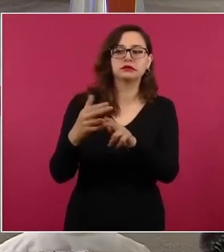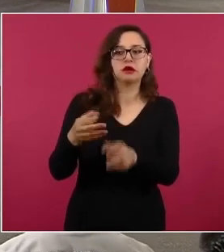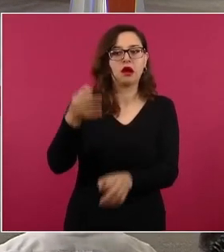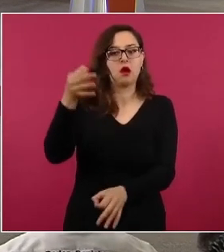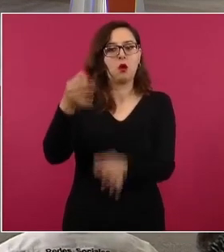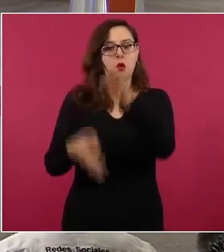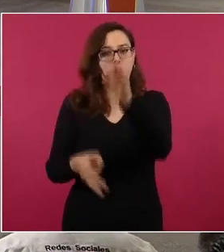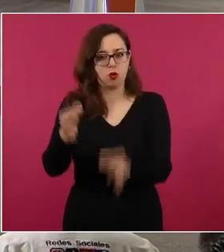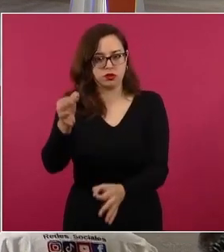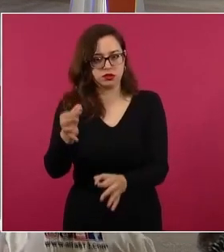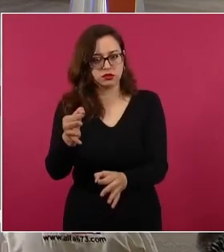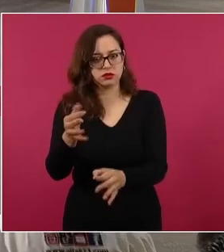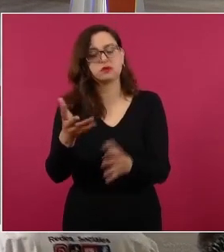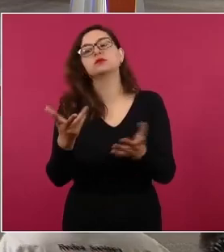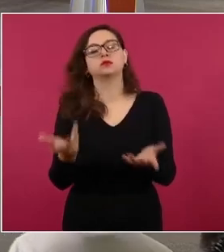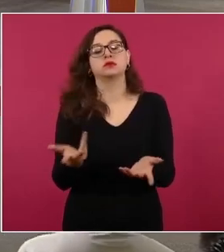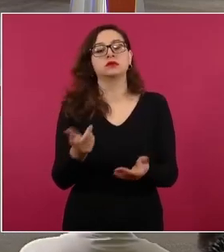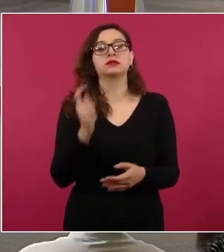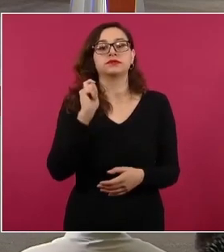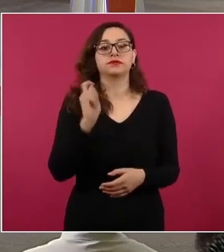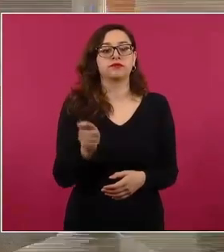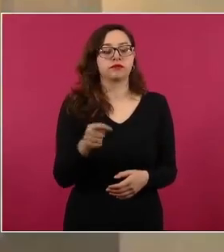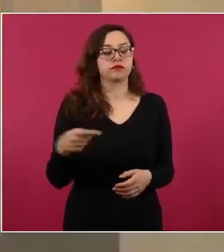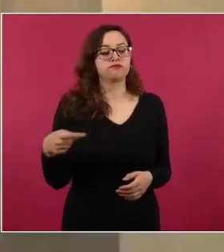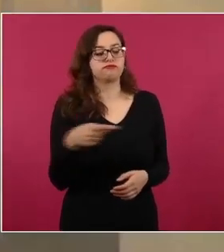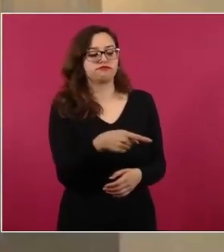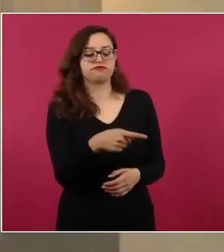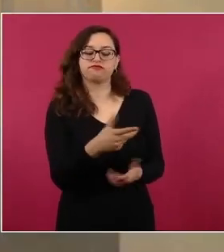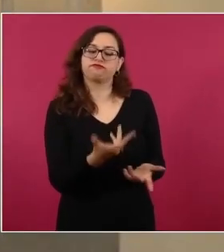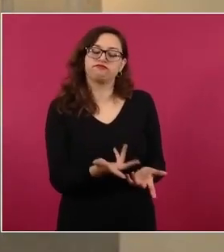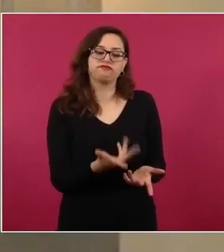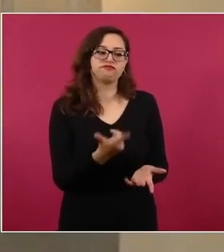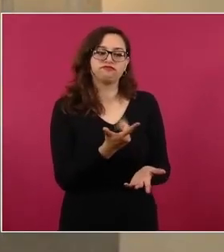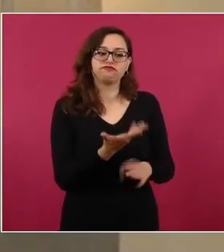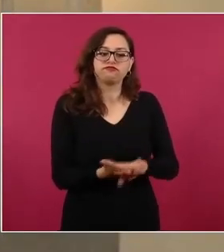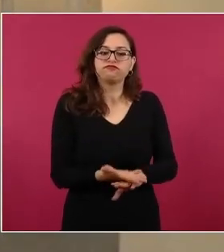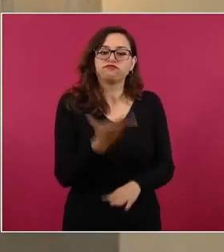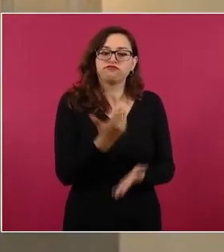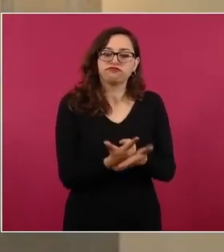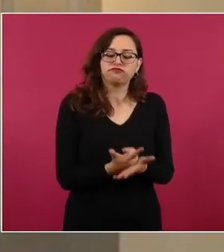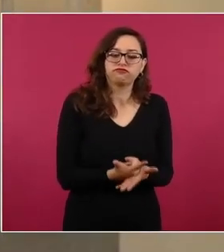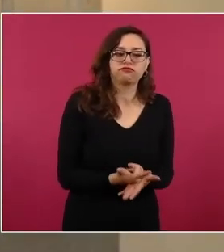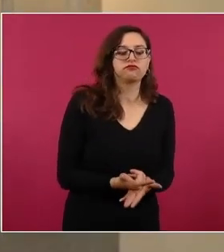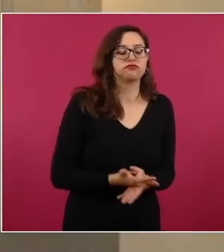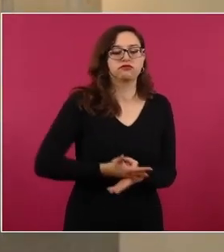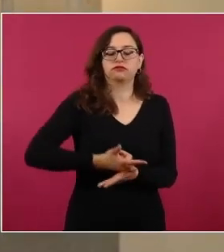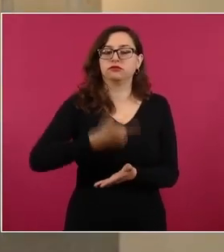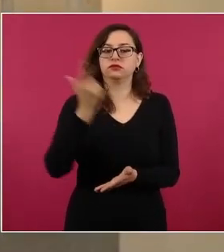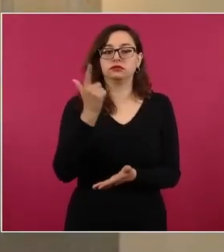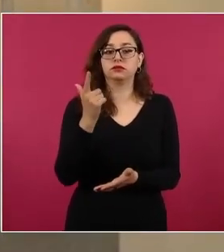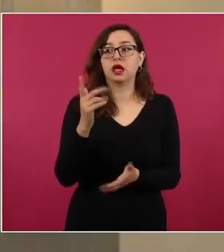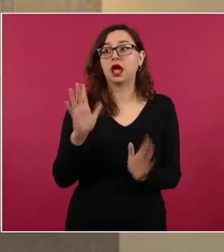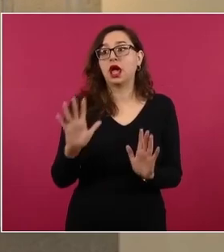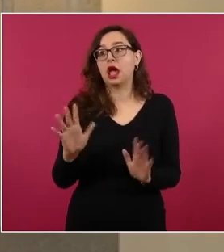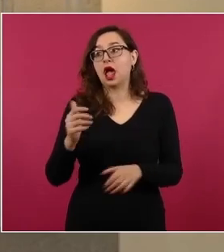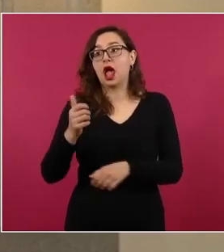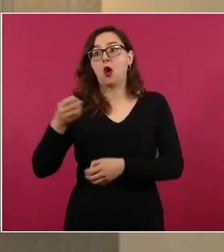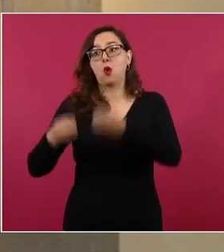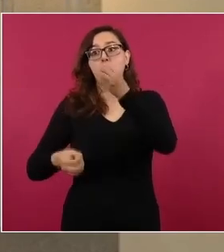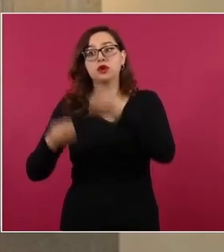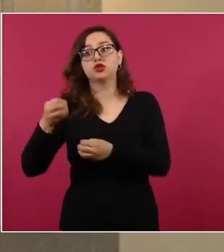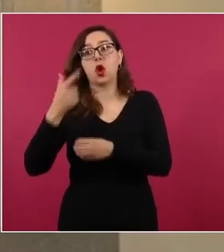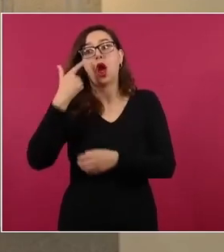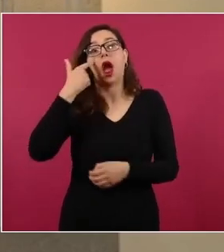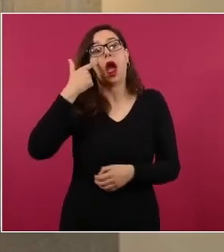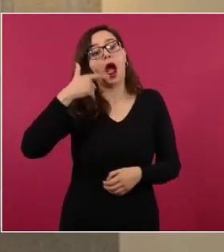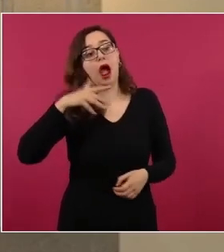un posible responsable, de manera inmediata la medida cautelar sin que quede al arbitrio del juez